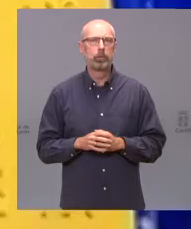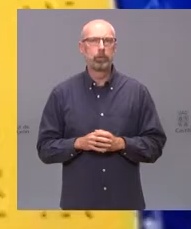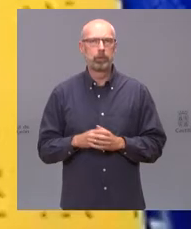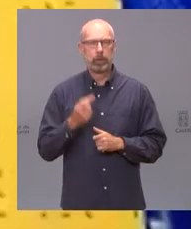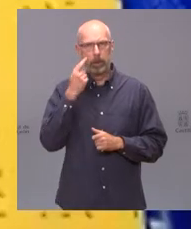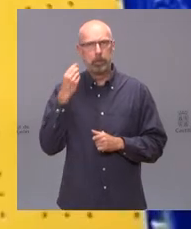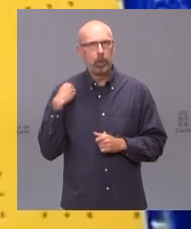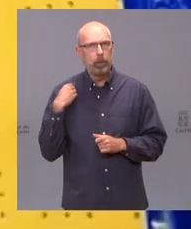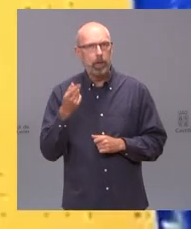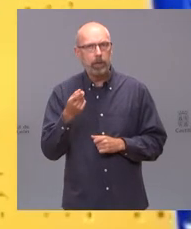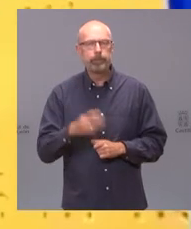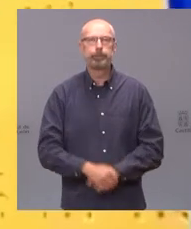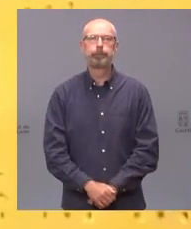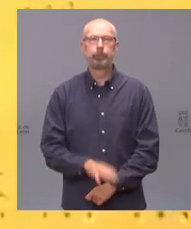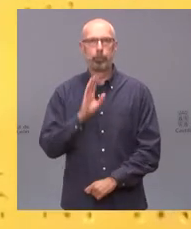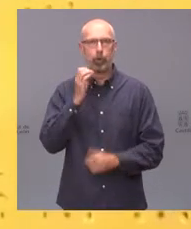ver buenos días Jorge